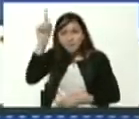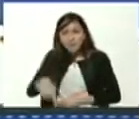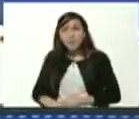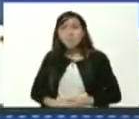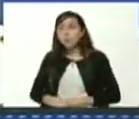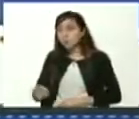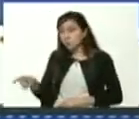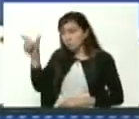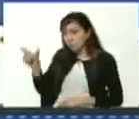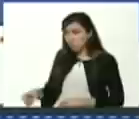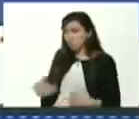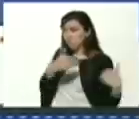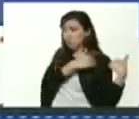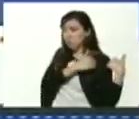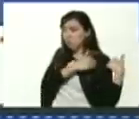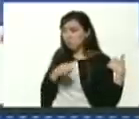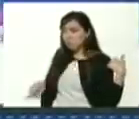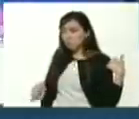Trumpis